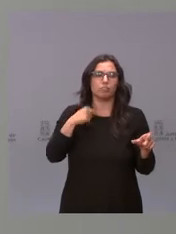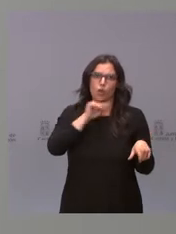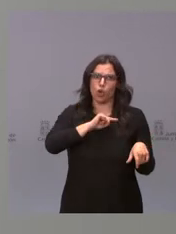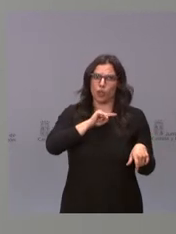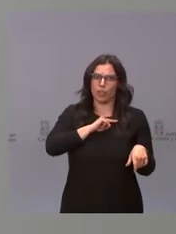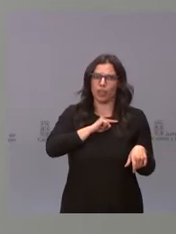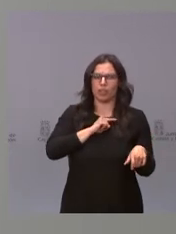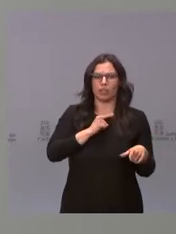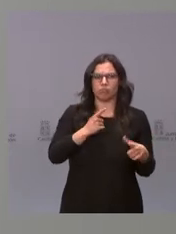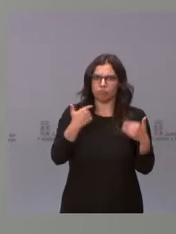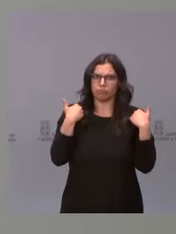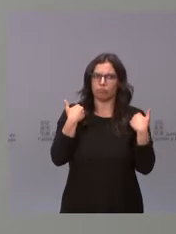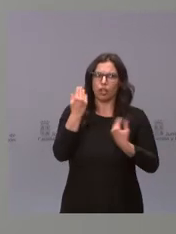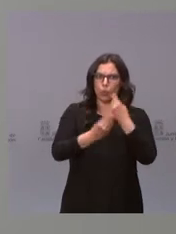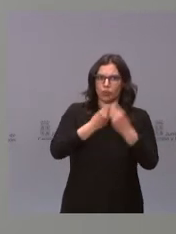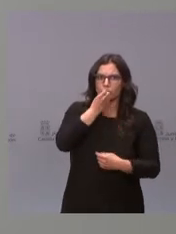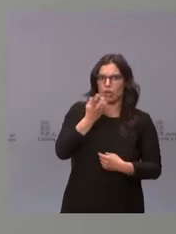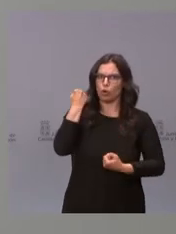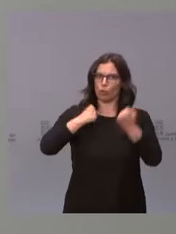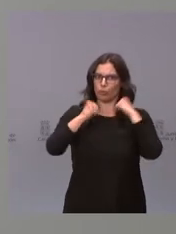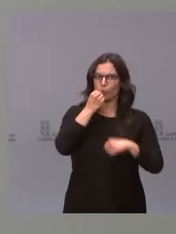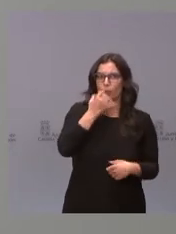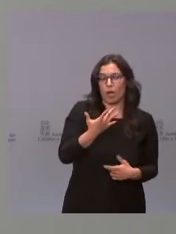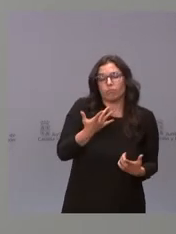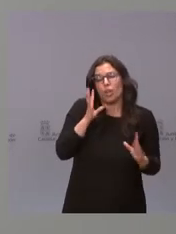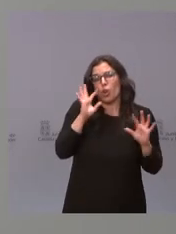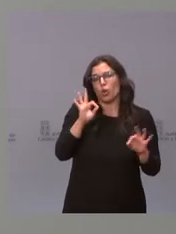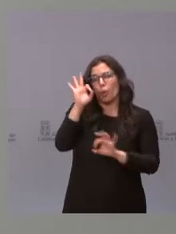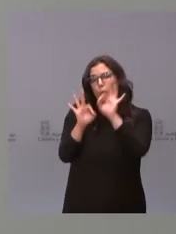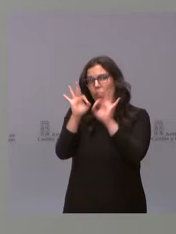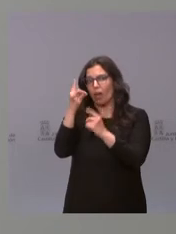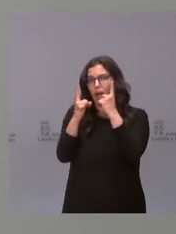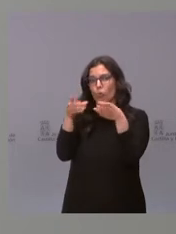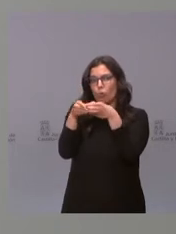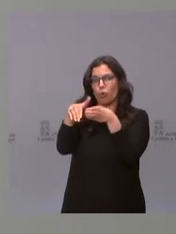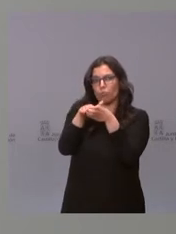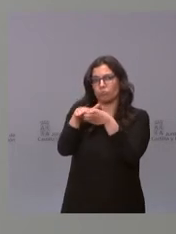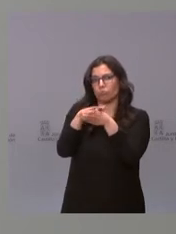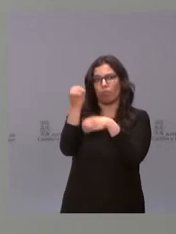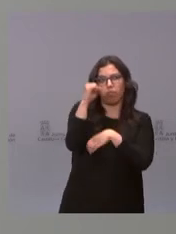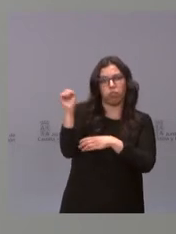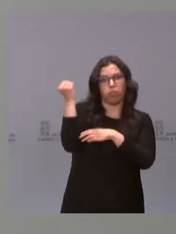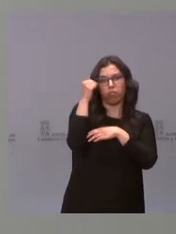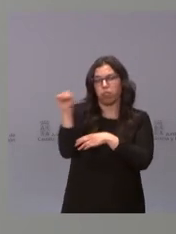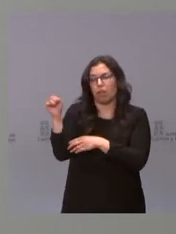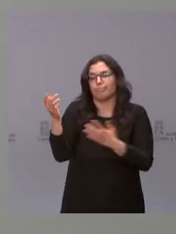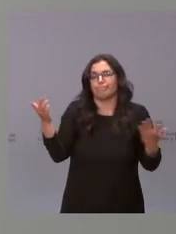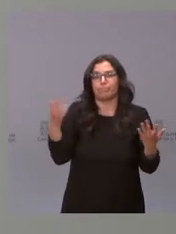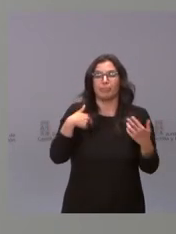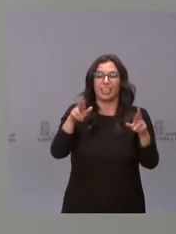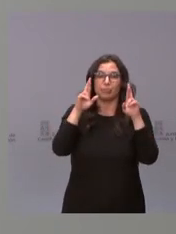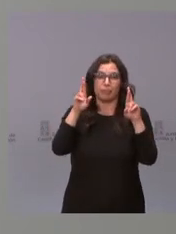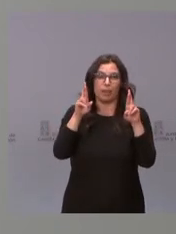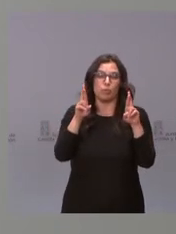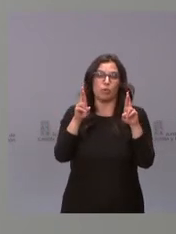bien, que por supuesto habrá un porcentaje de personas que no atienden a estas razones. Esperamos que